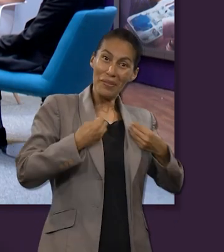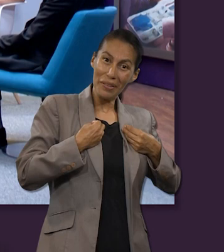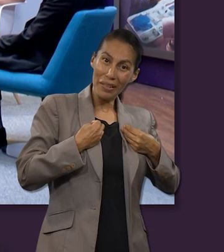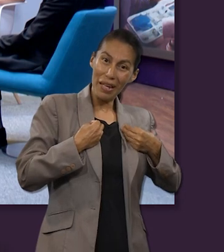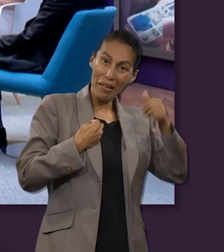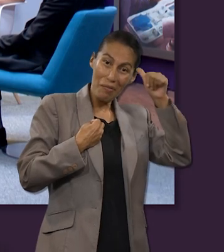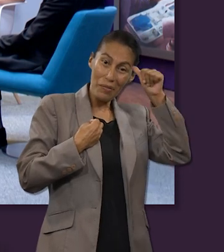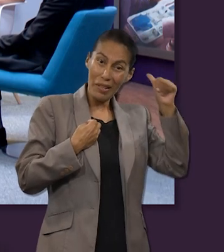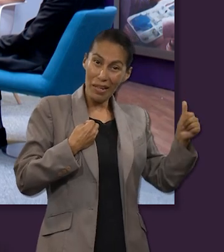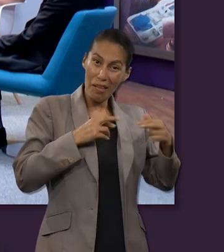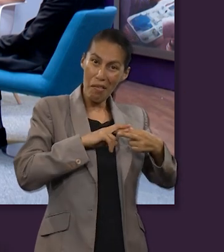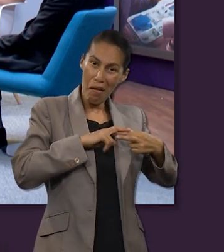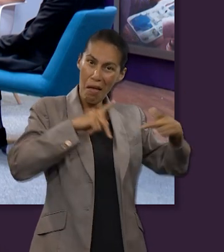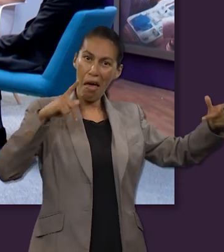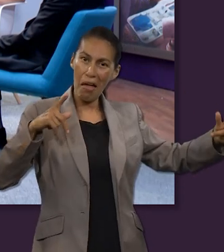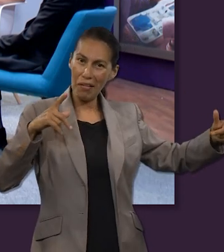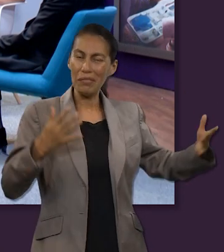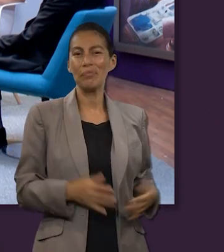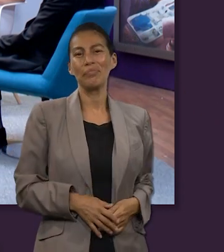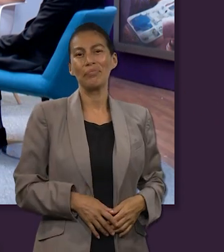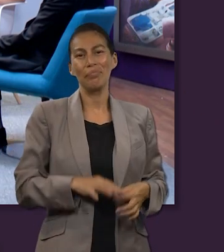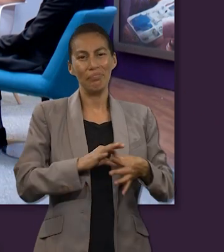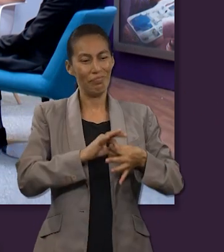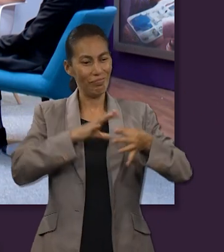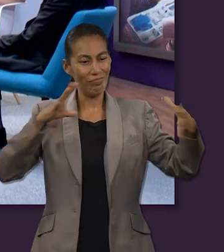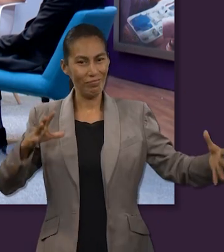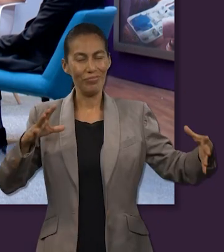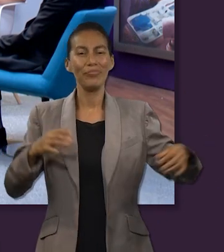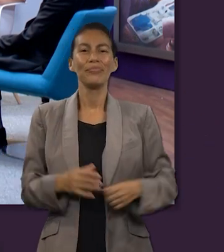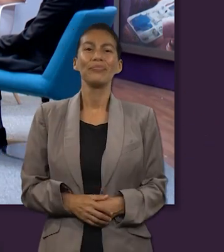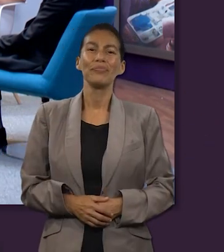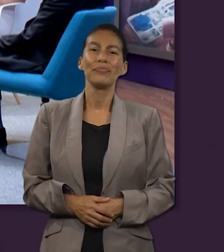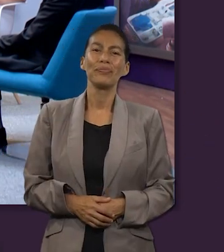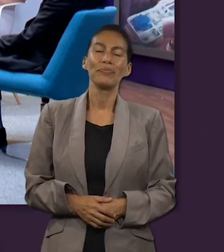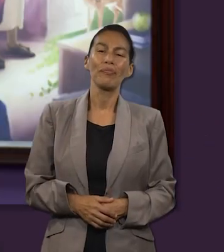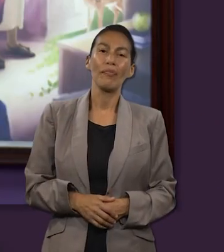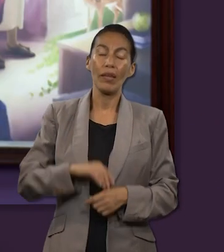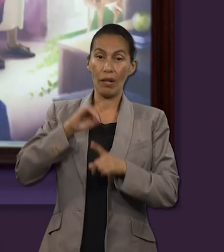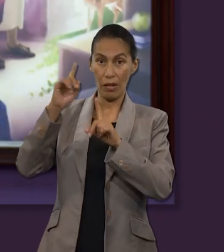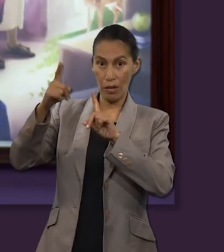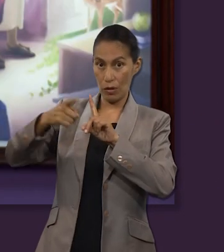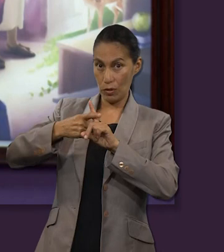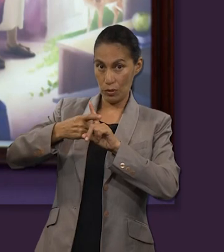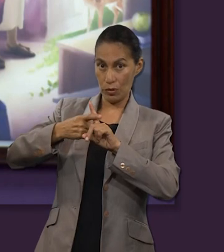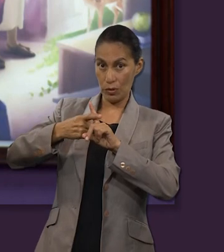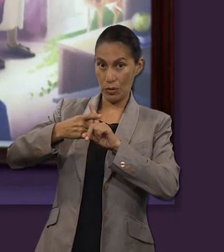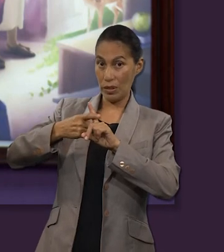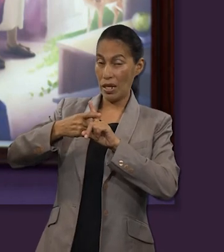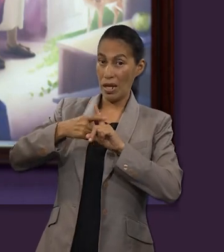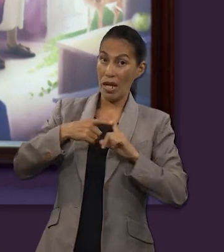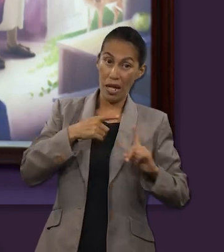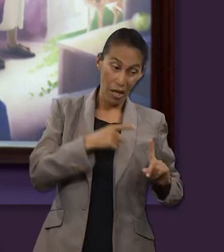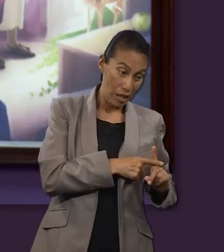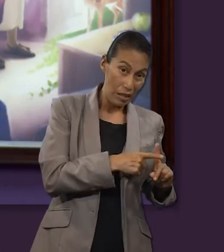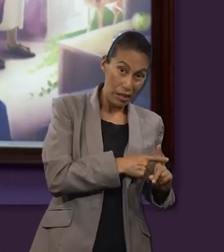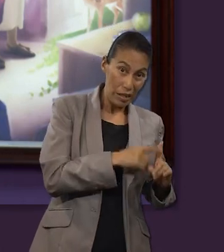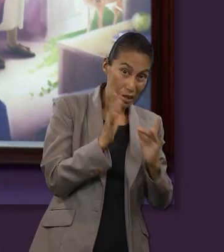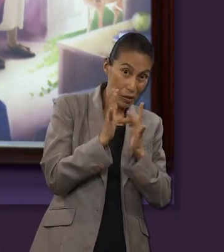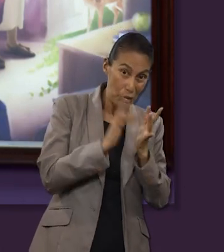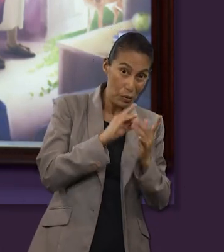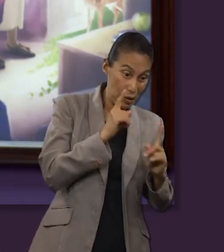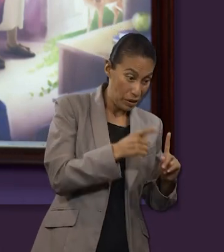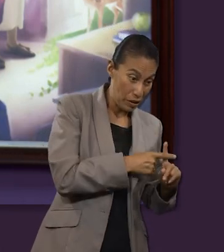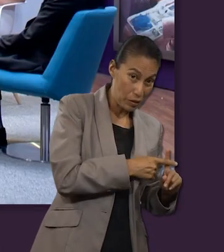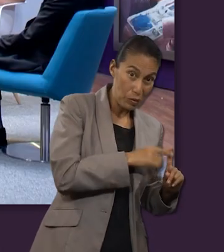romper esas cadenas del pecado algo más es que la Cruz es nuestra única esperanza de vida